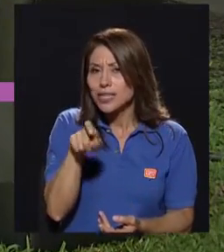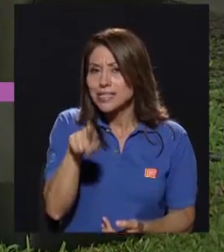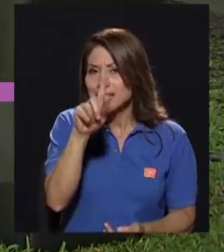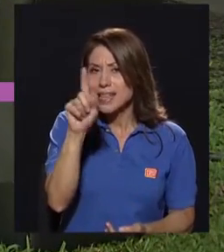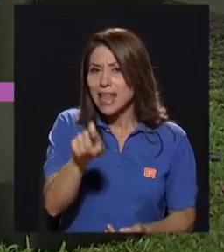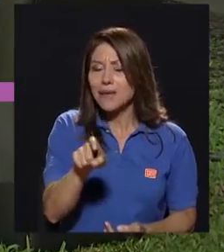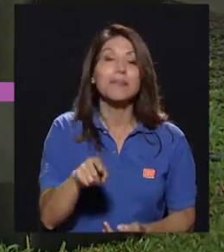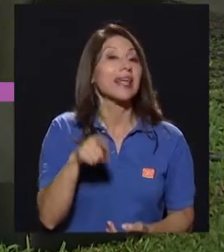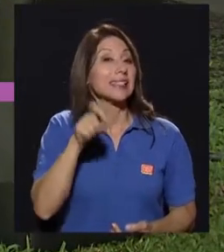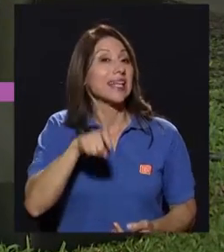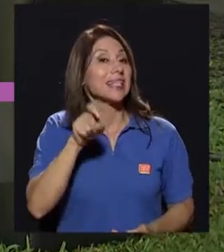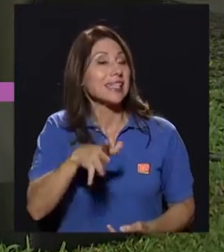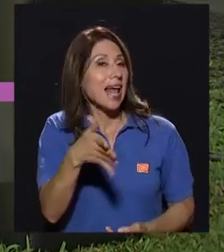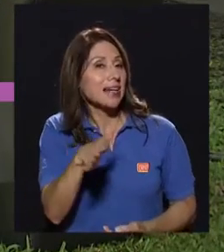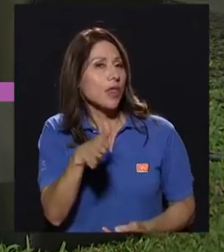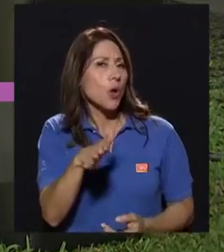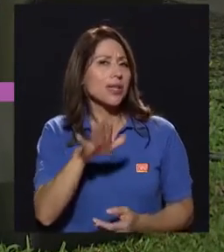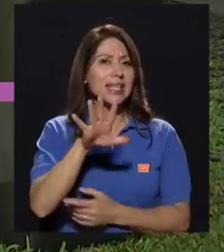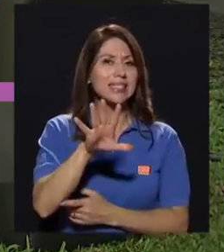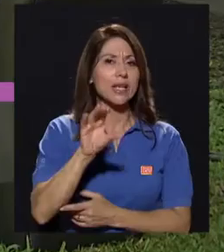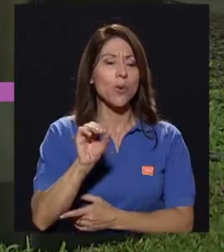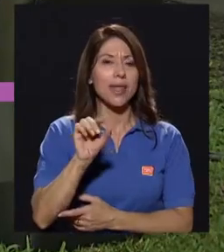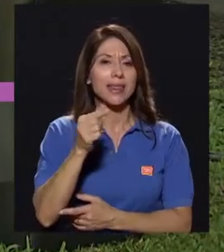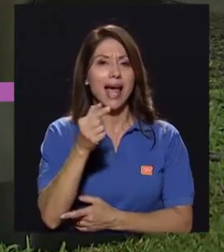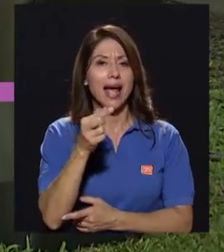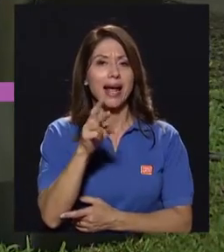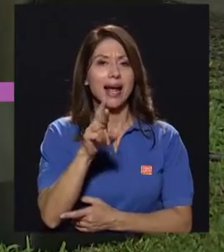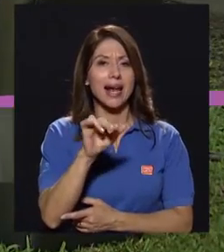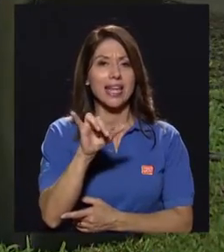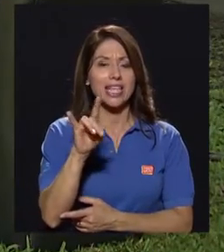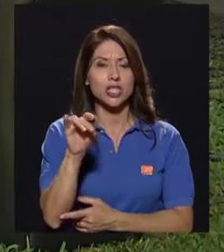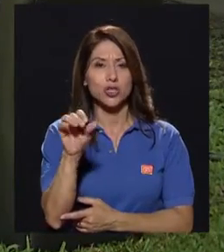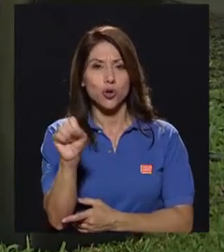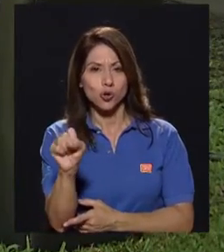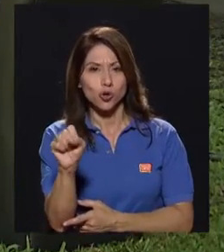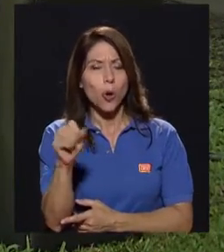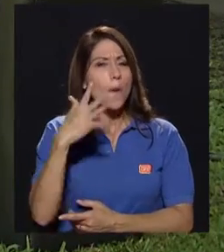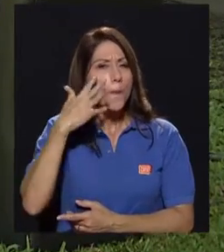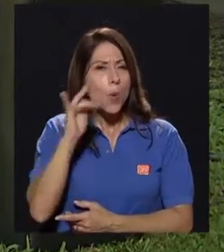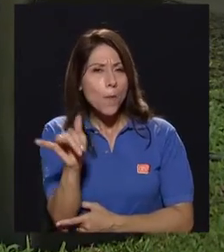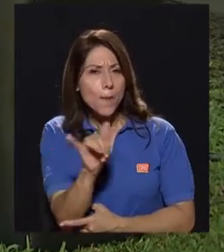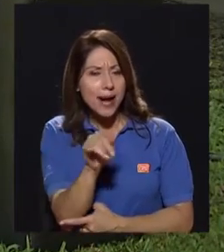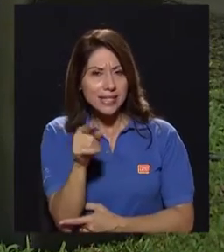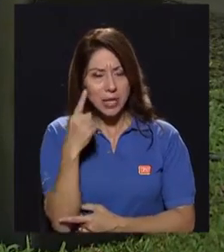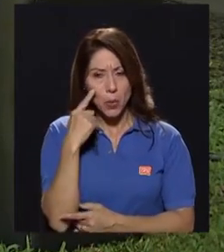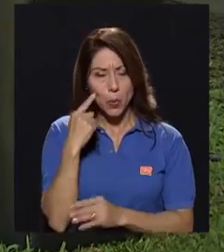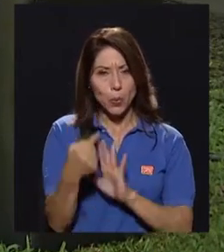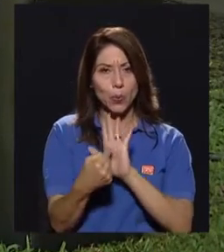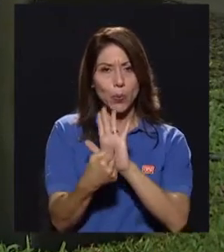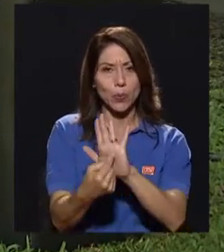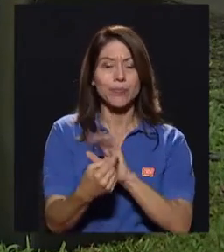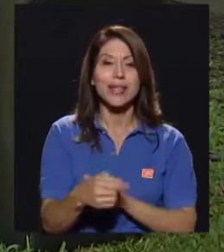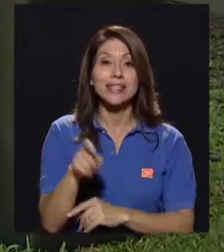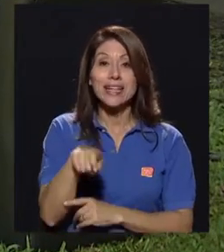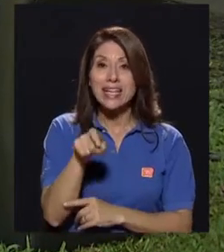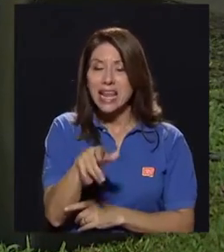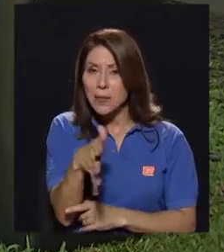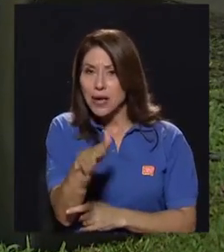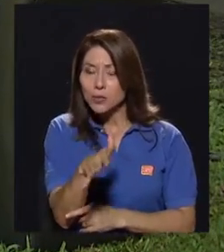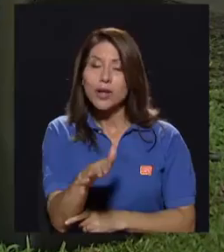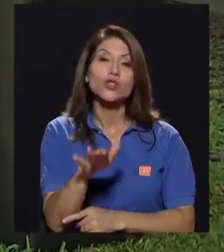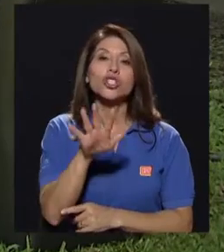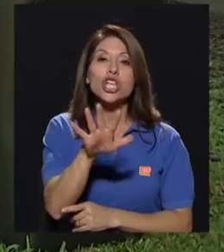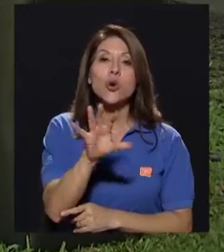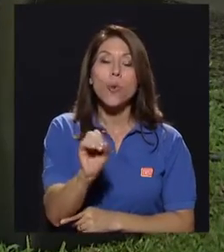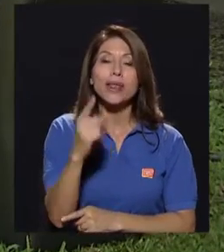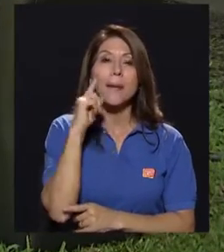Se requieren alrededor de 50 grillos, por ejemplo, de la queta asímiles, muy parecido a este tamaño. Se requieren alrededor de 50 para tener